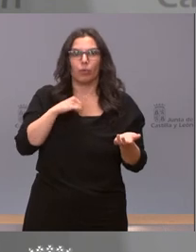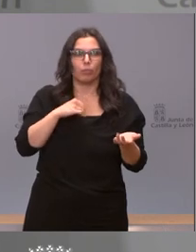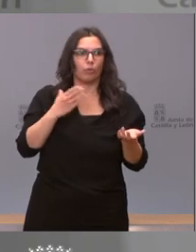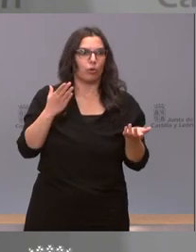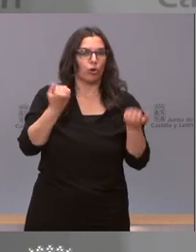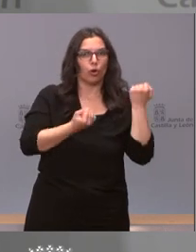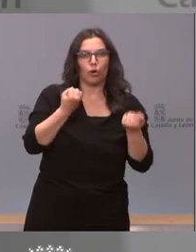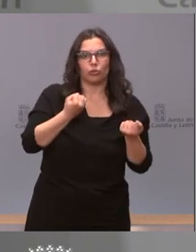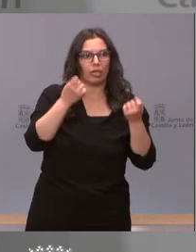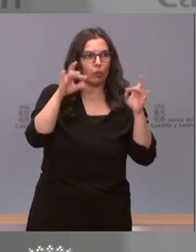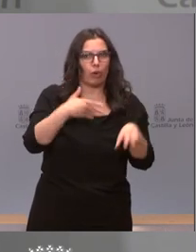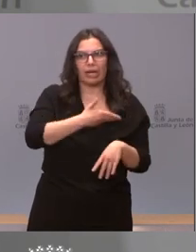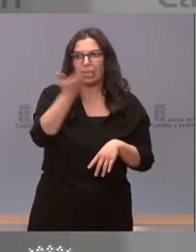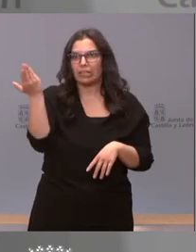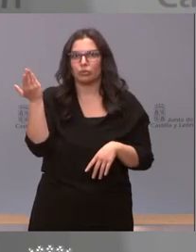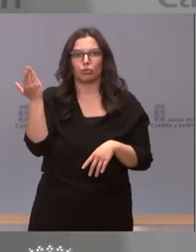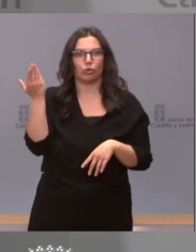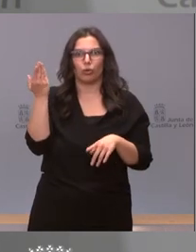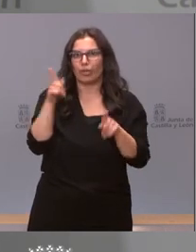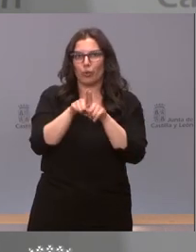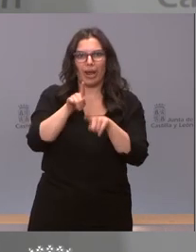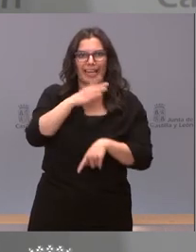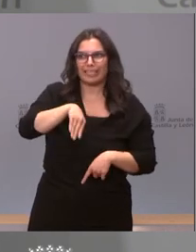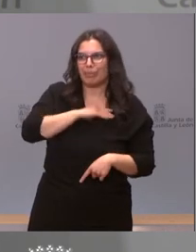del mundo con el resto del país con el resto de Europa